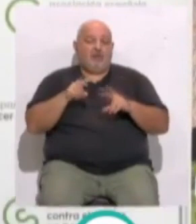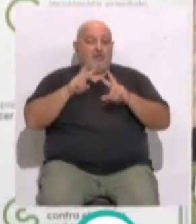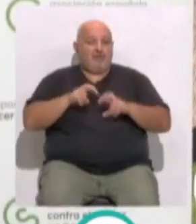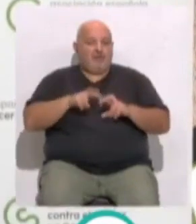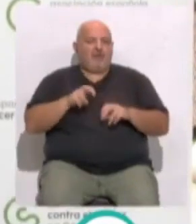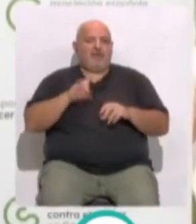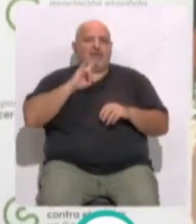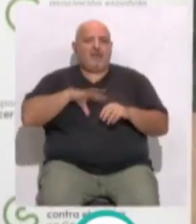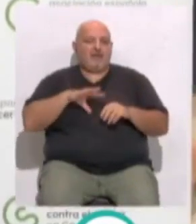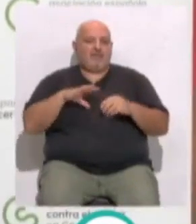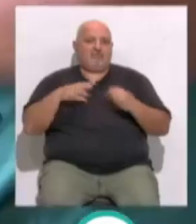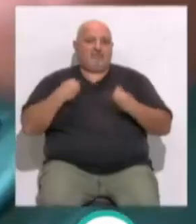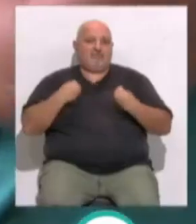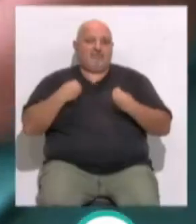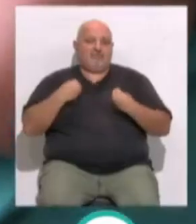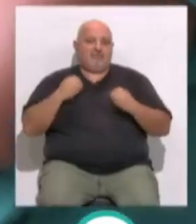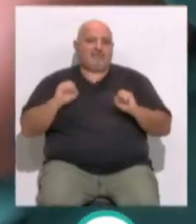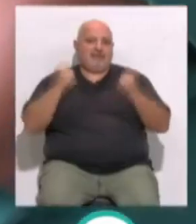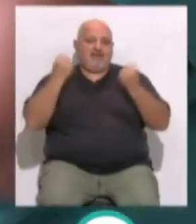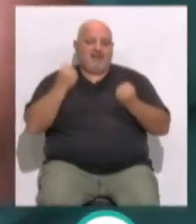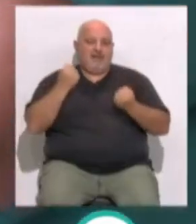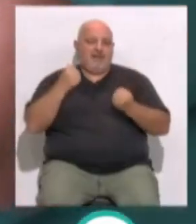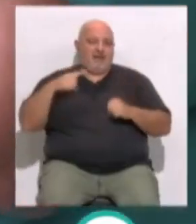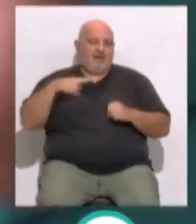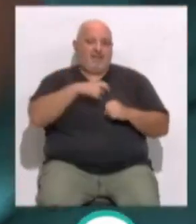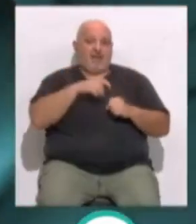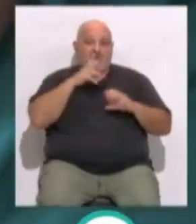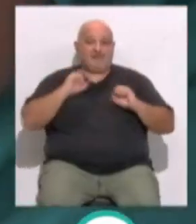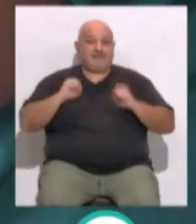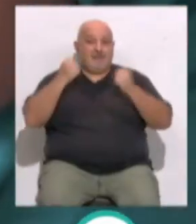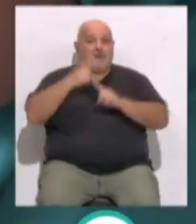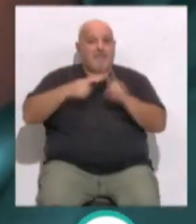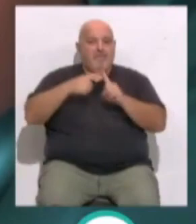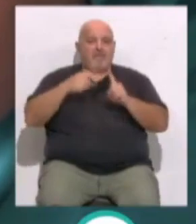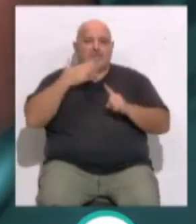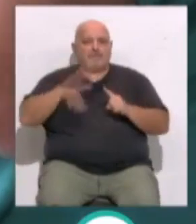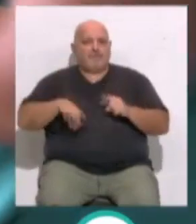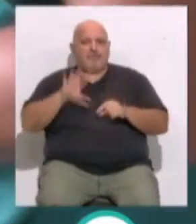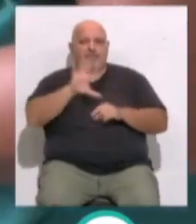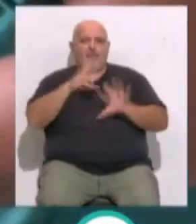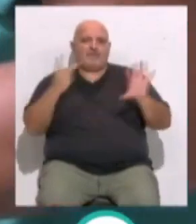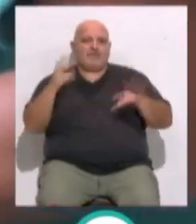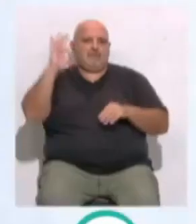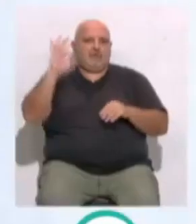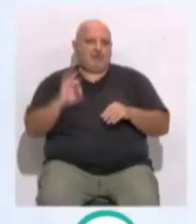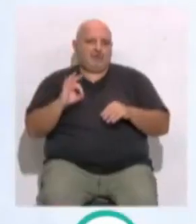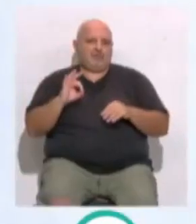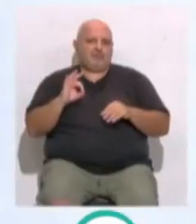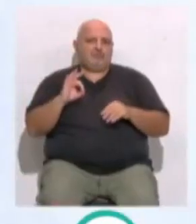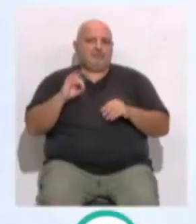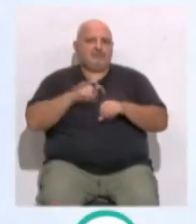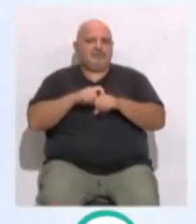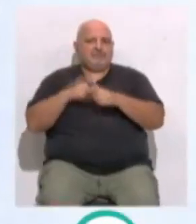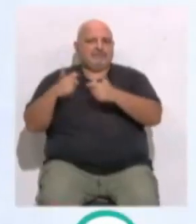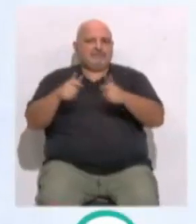investigación depende la supervivencia en cáncer. Y la supervivencia actualmente, la media está en torno a un 57% si tenemos en cuenta todos los